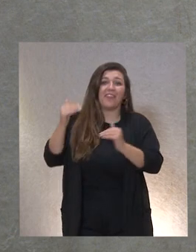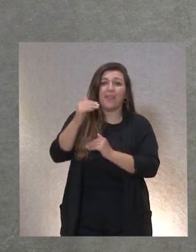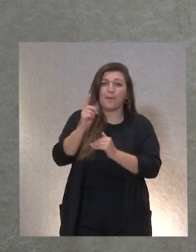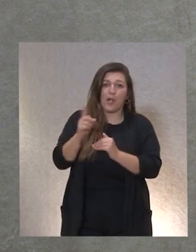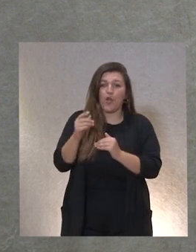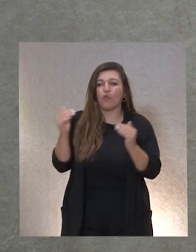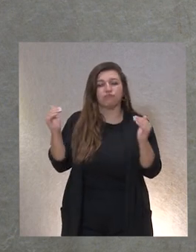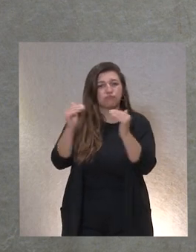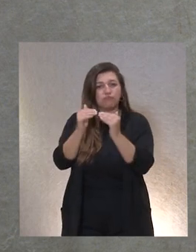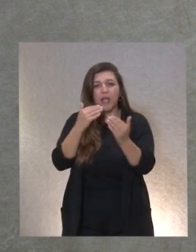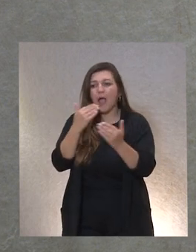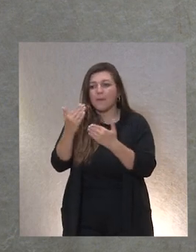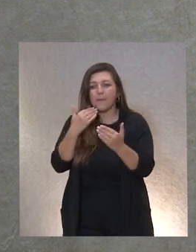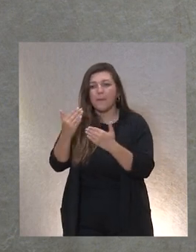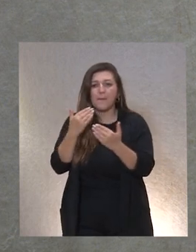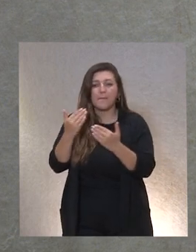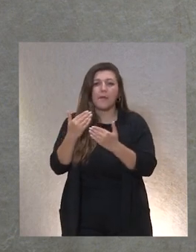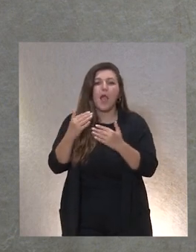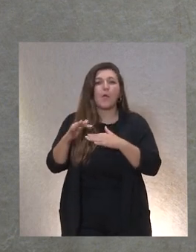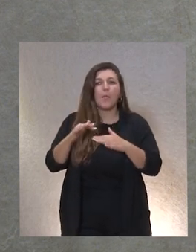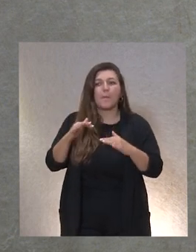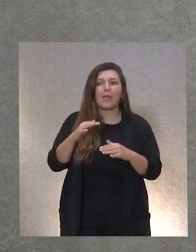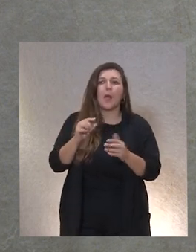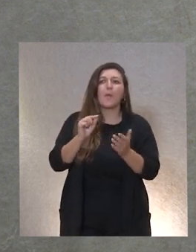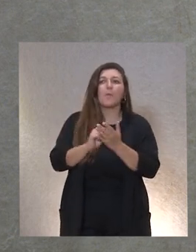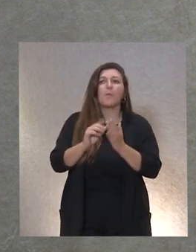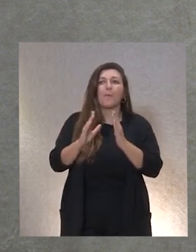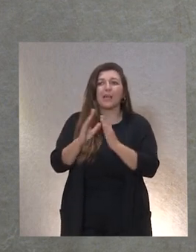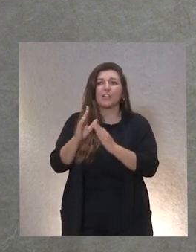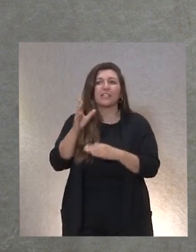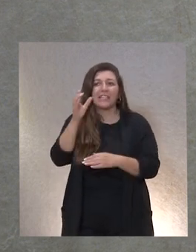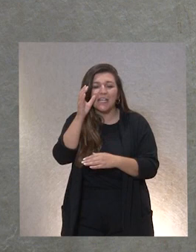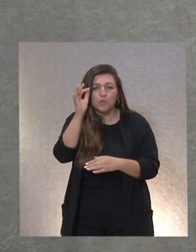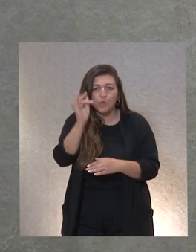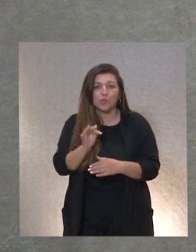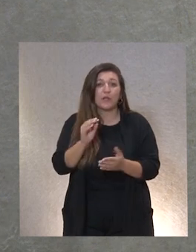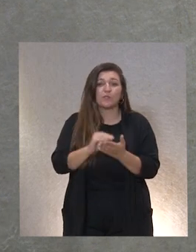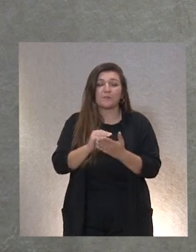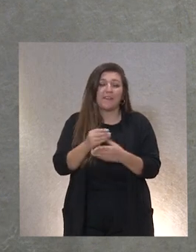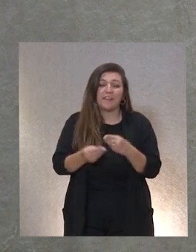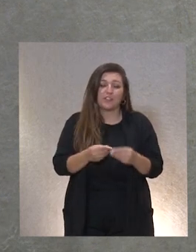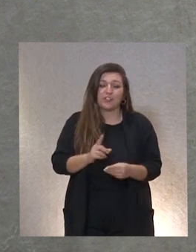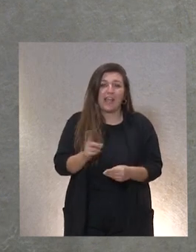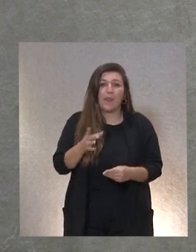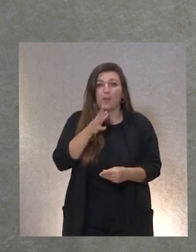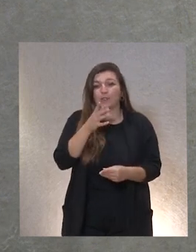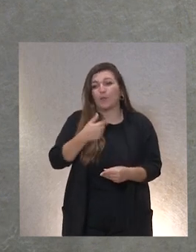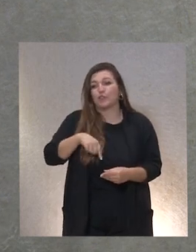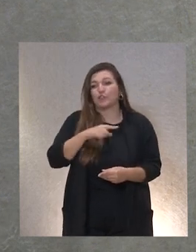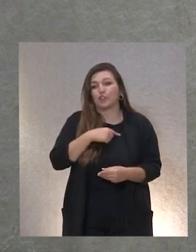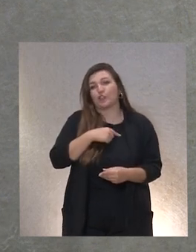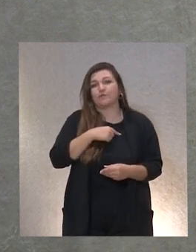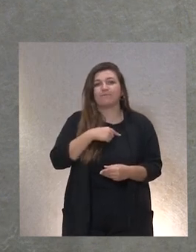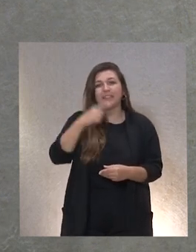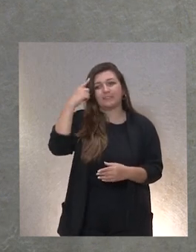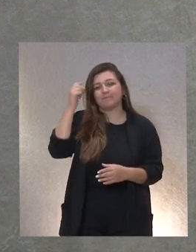y promover esos momentos de escucha que muchas veces no se hacen porque consideramos que